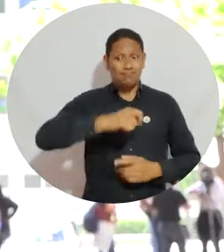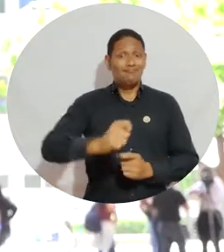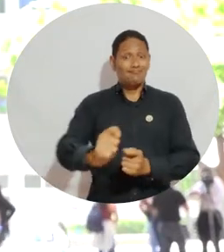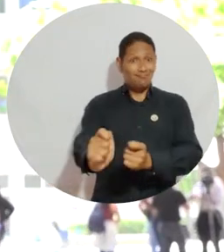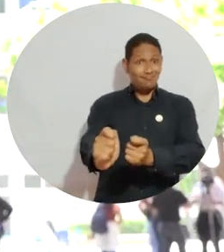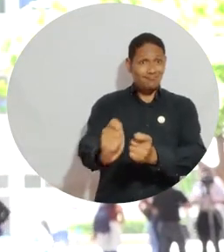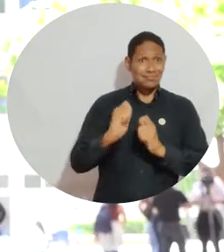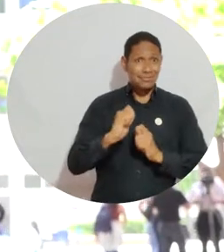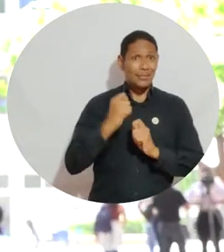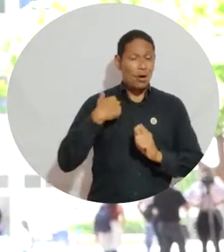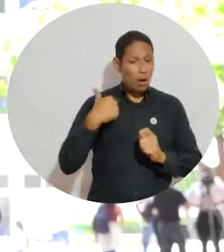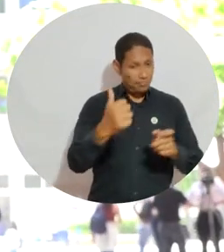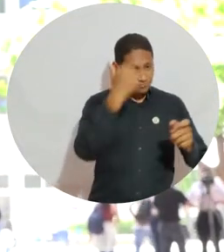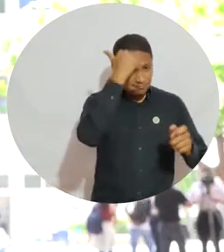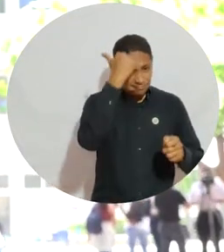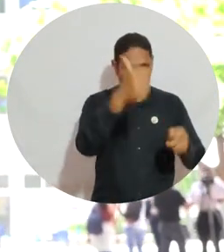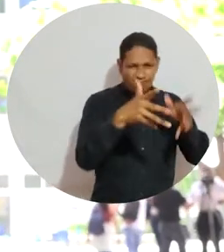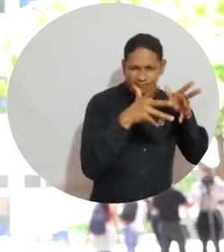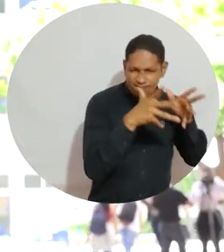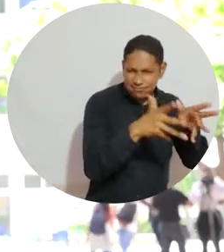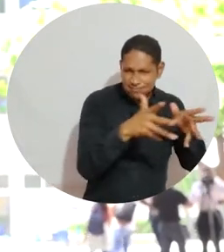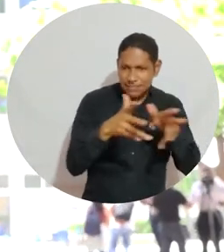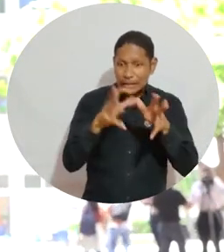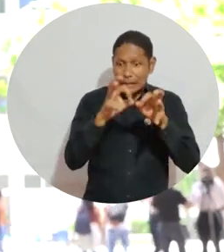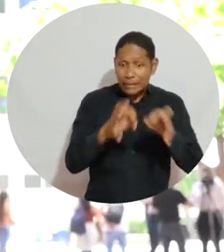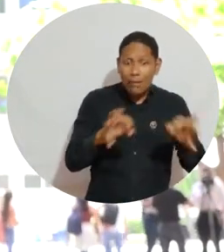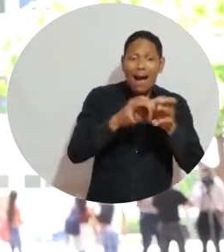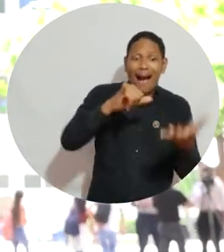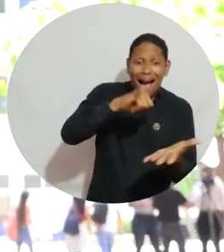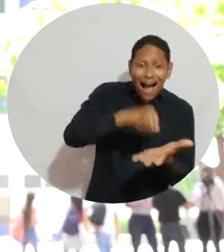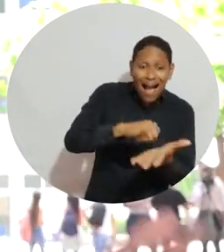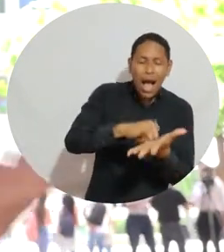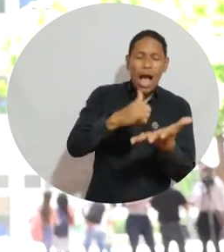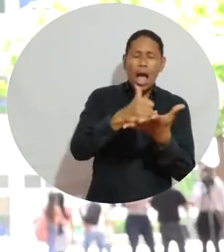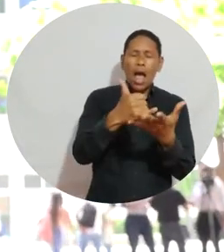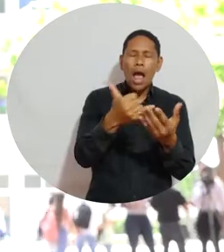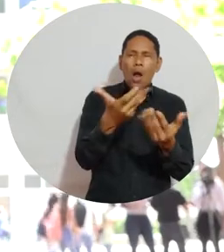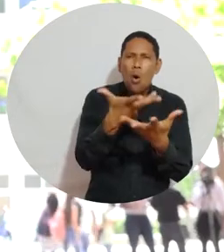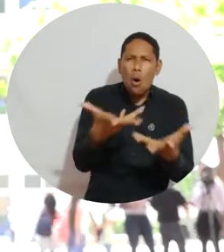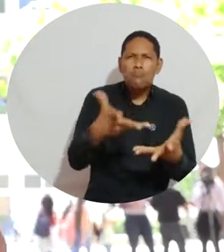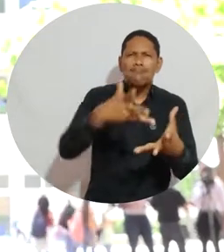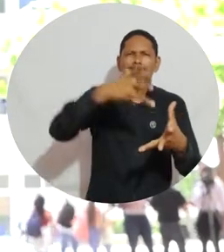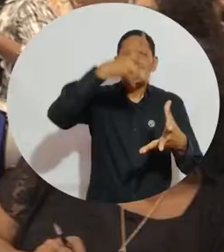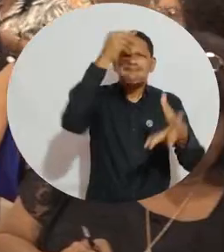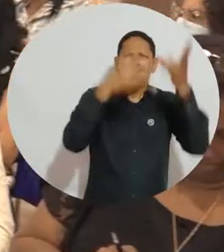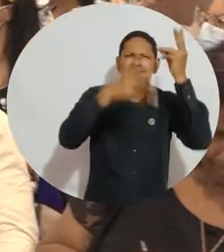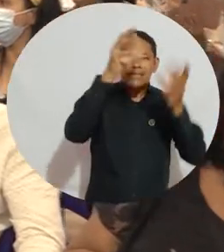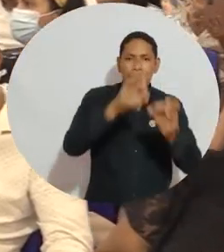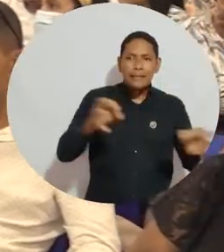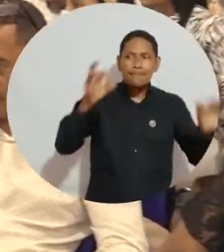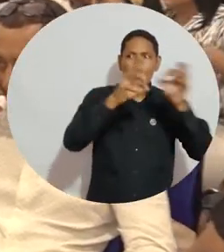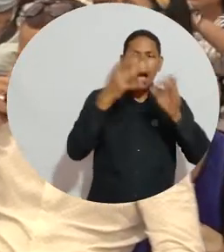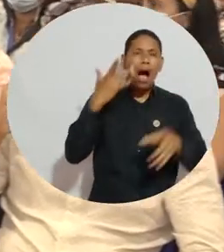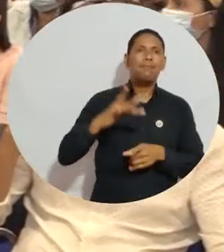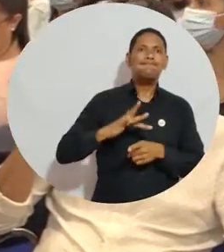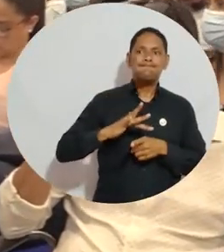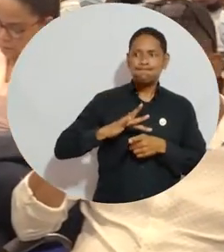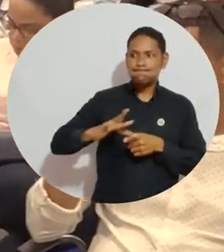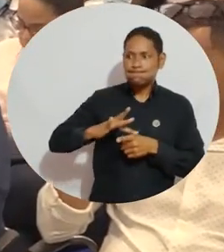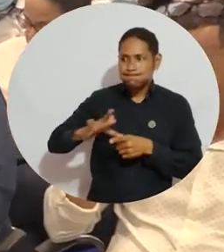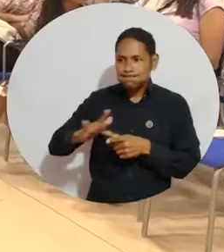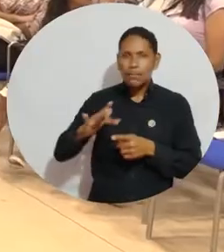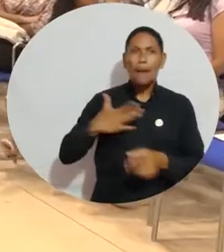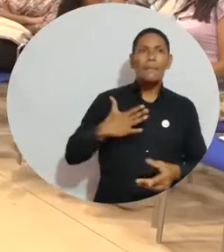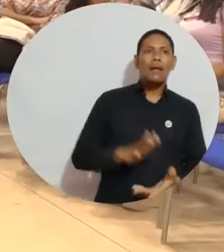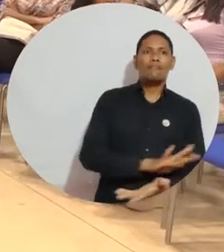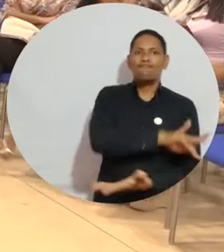nos encontramos, porque somos educadores, estamos inmersos a que se den estos espacios y tratar de llevarlo o